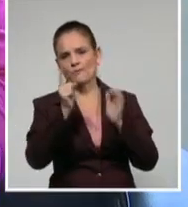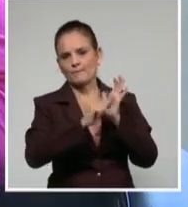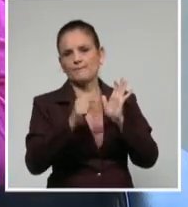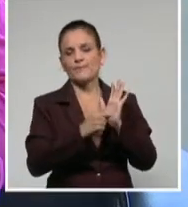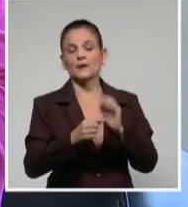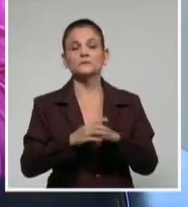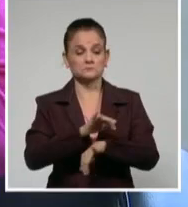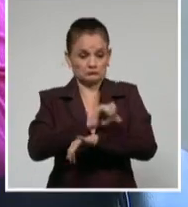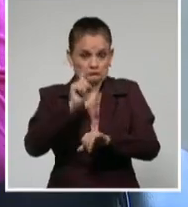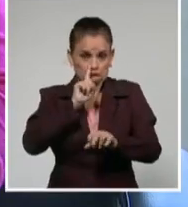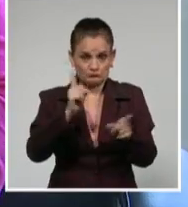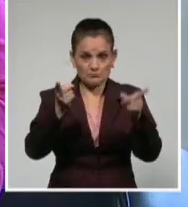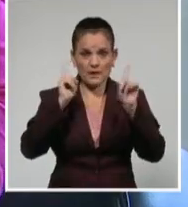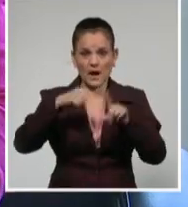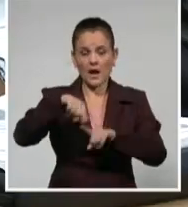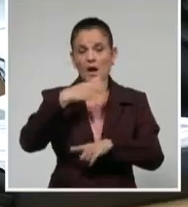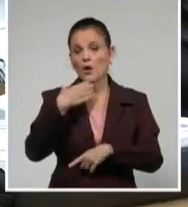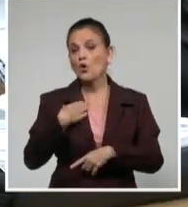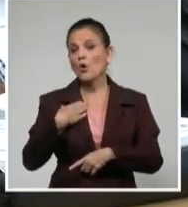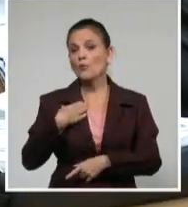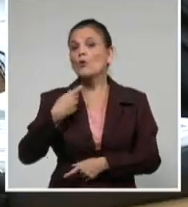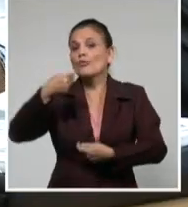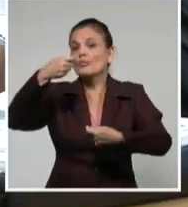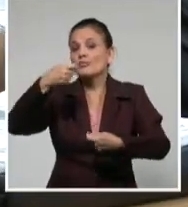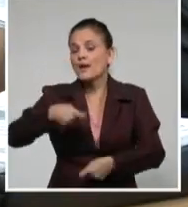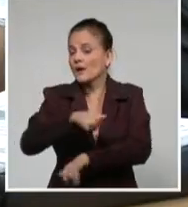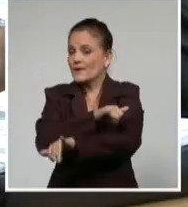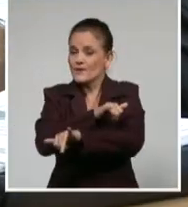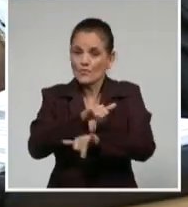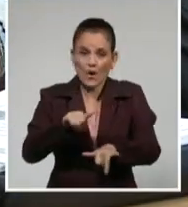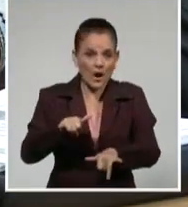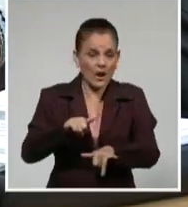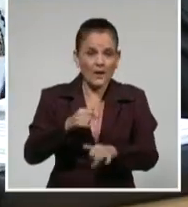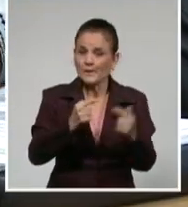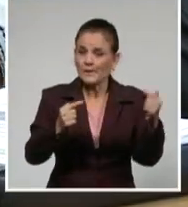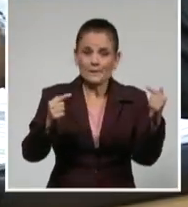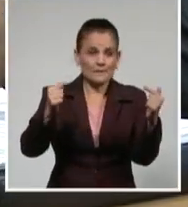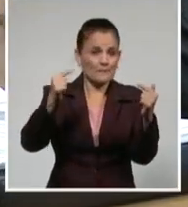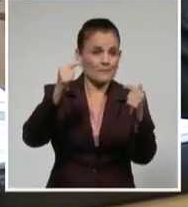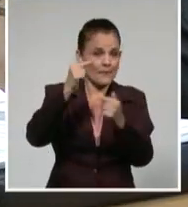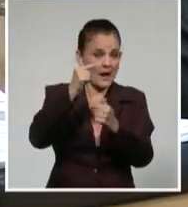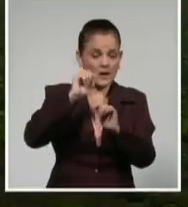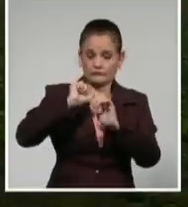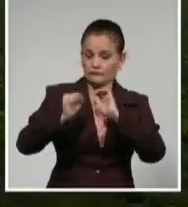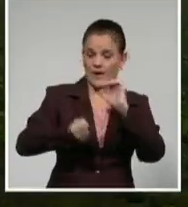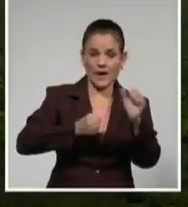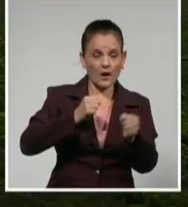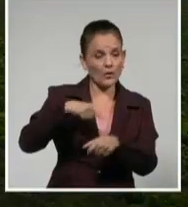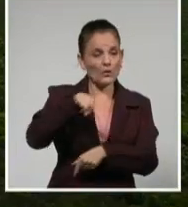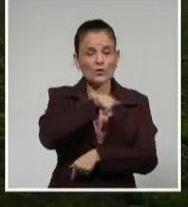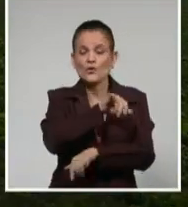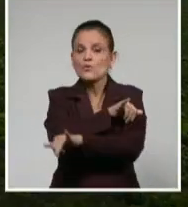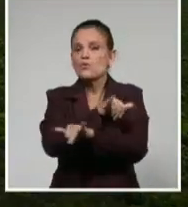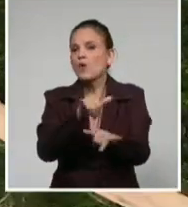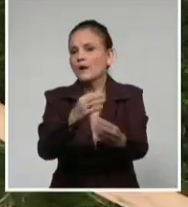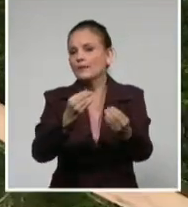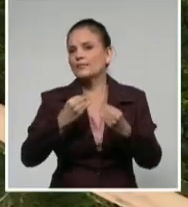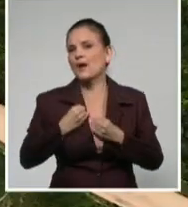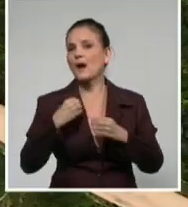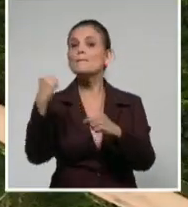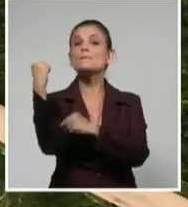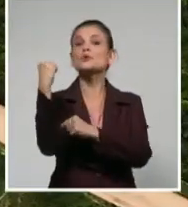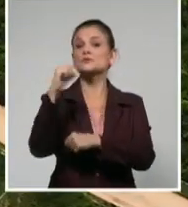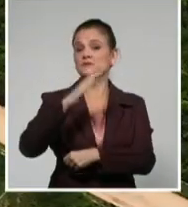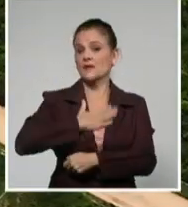con la convicción de que sigue siendo el ahorro una reserva y una riqueza con que